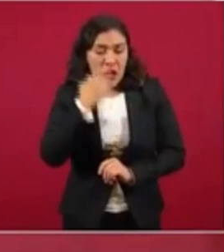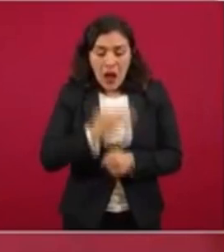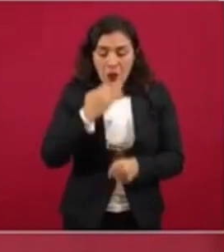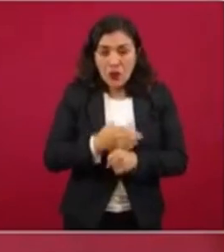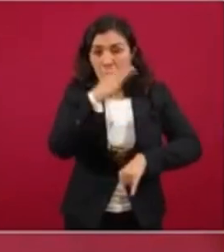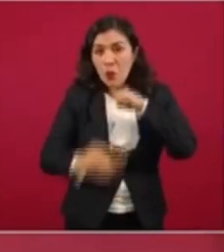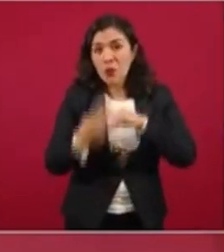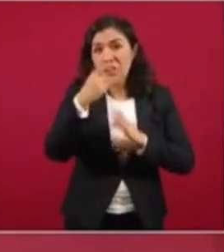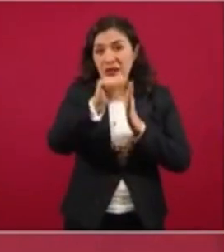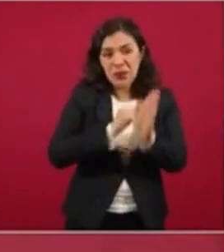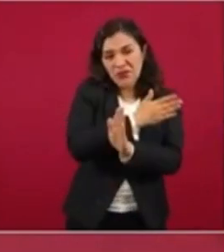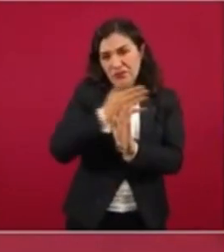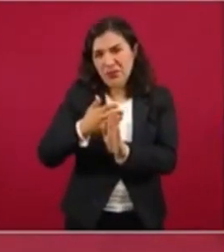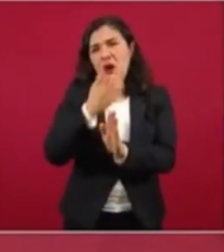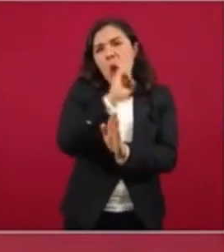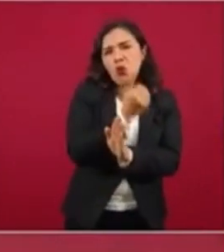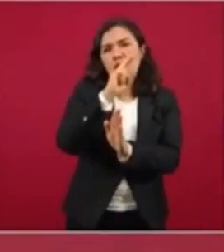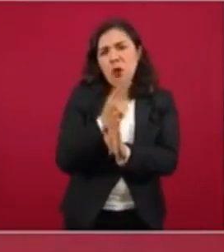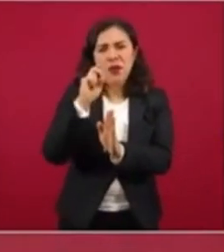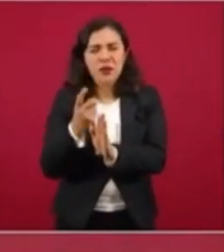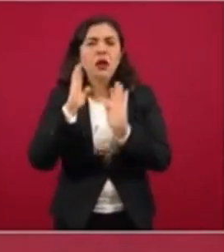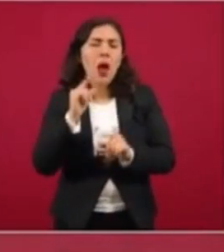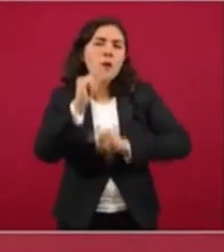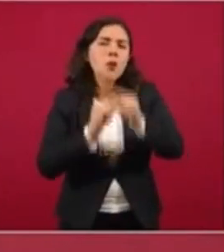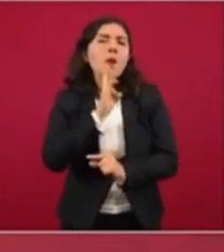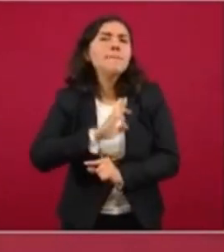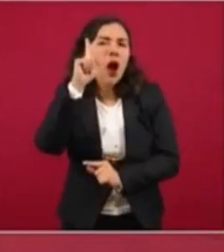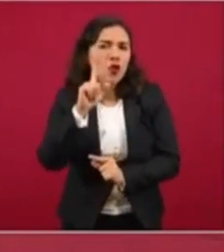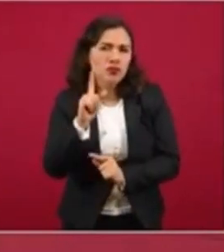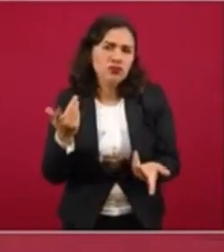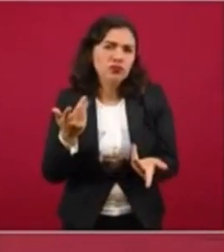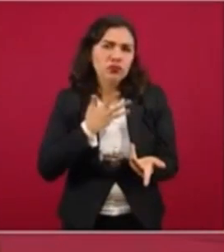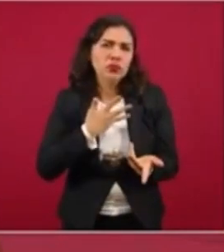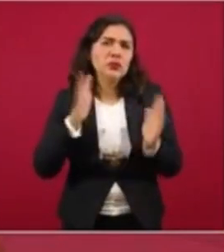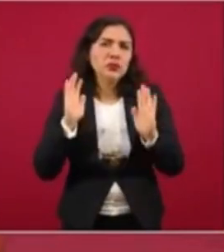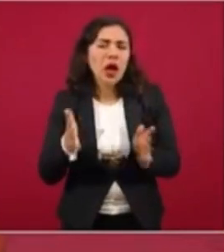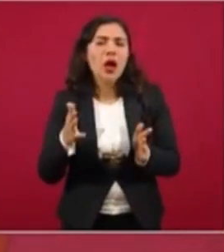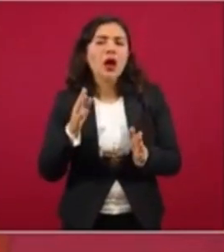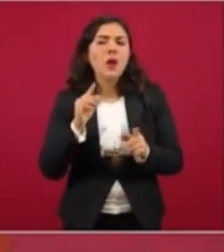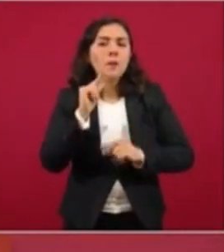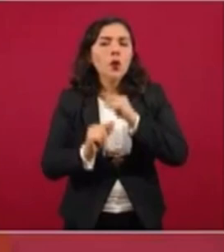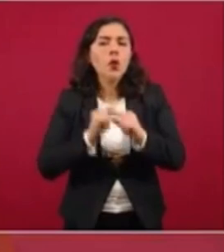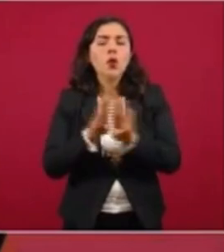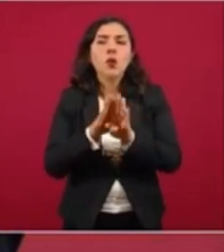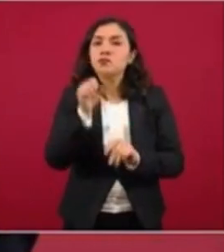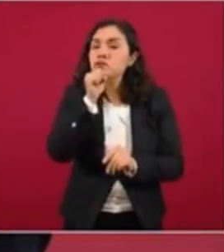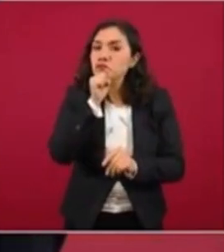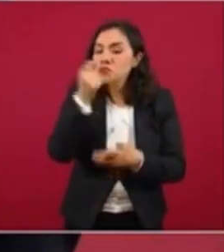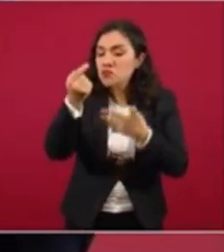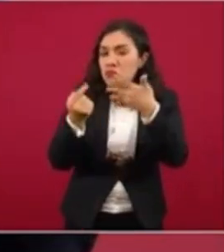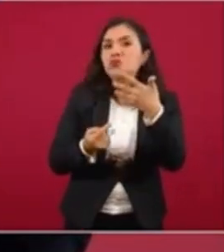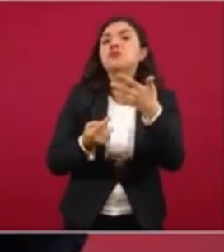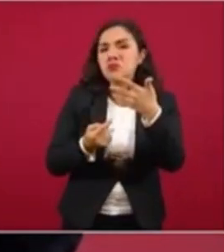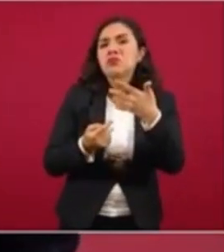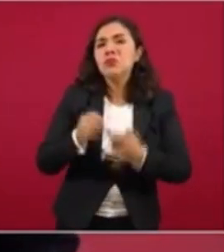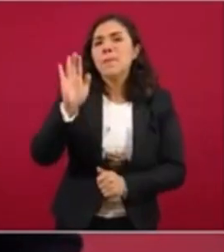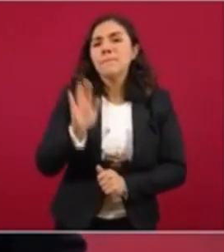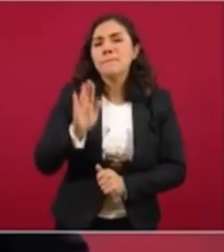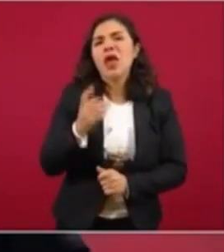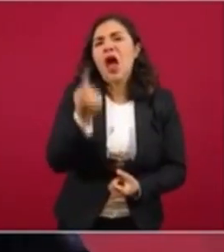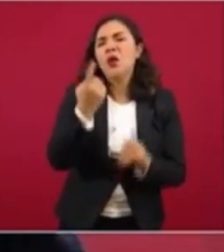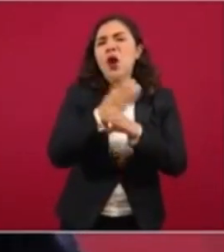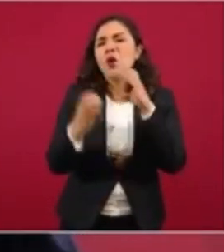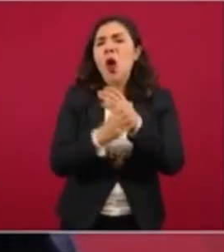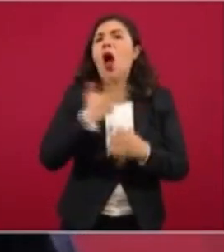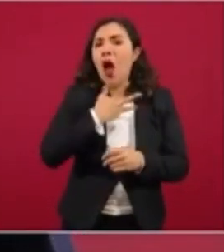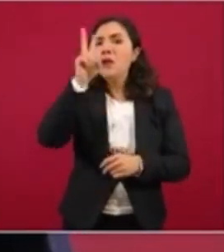último trimestre del año nos va a ir mejor, nos está ya indicando algunos